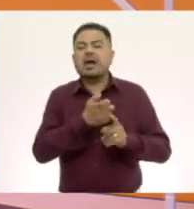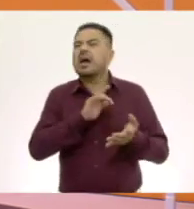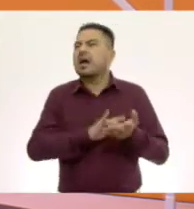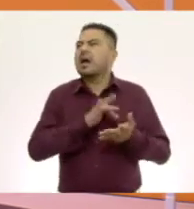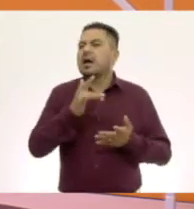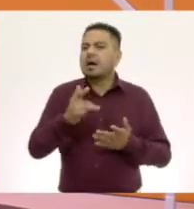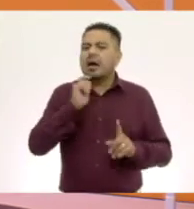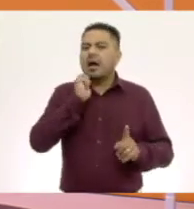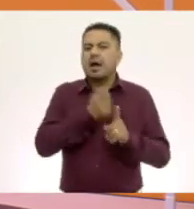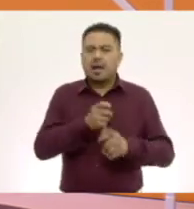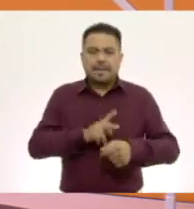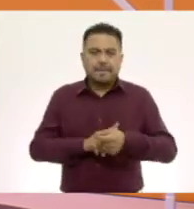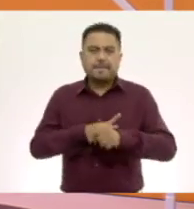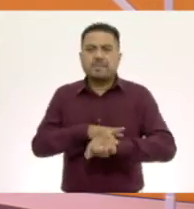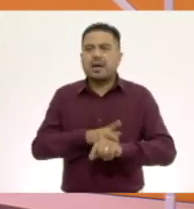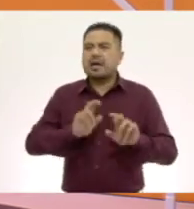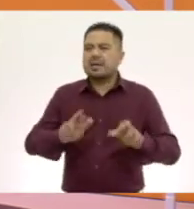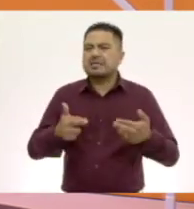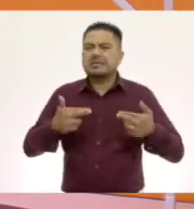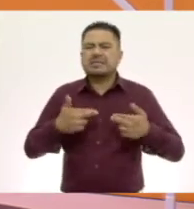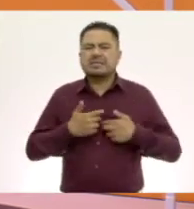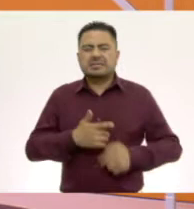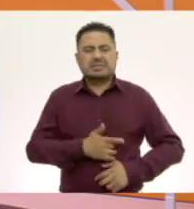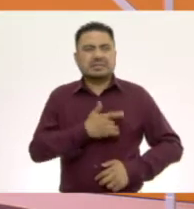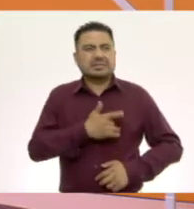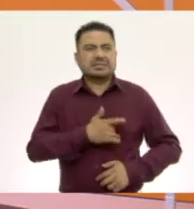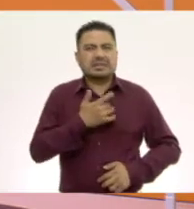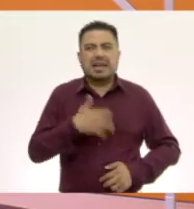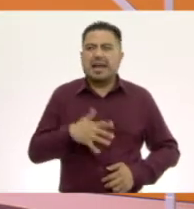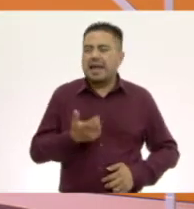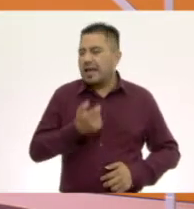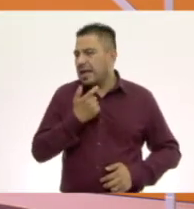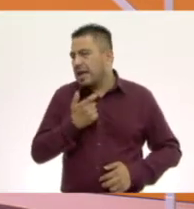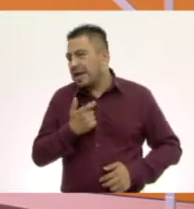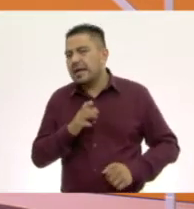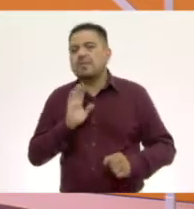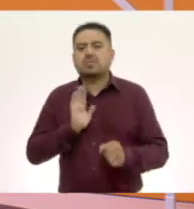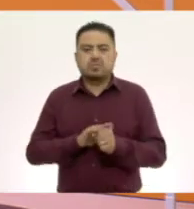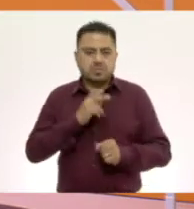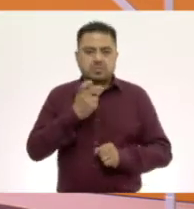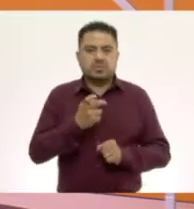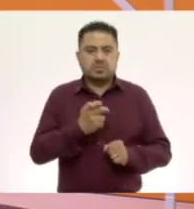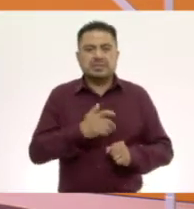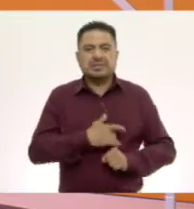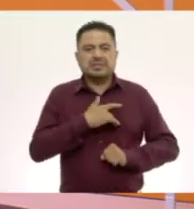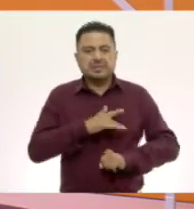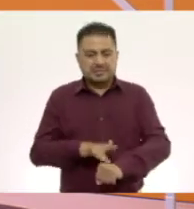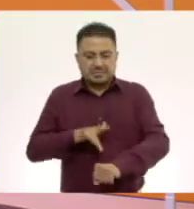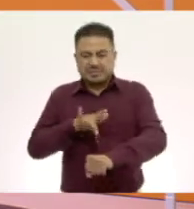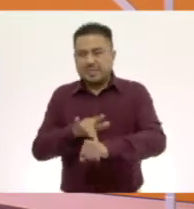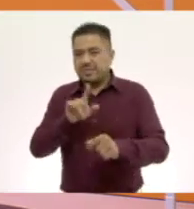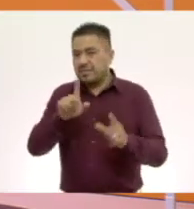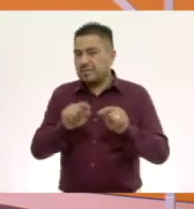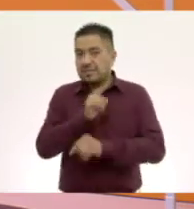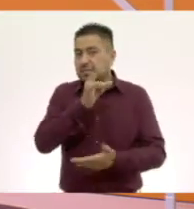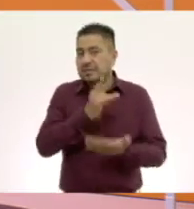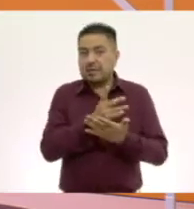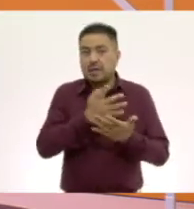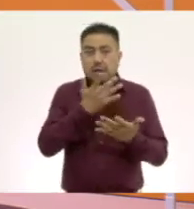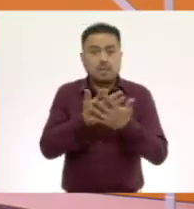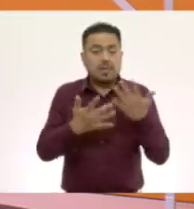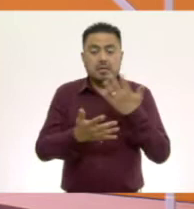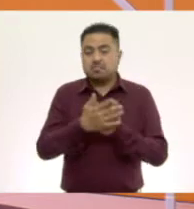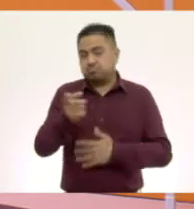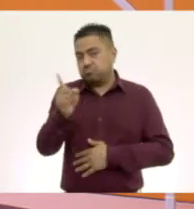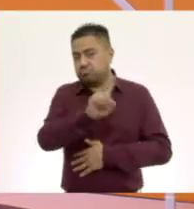a que la piel recibe muchos estímulos. Por lo tanto, el sentido del tacto no solamente se encuentra en las